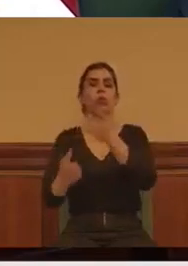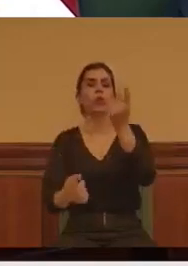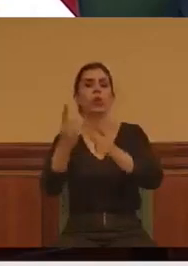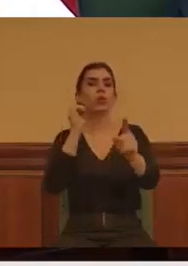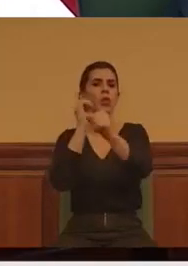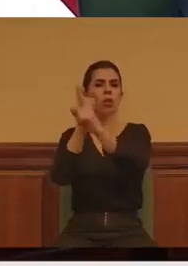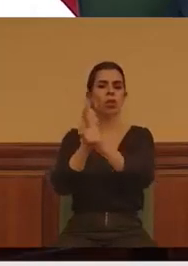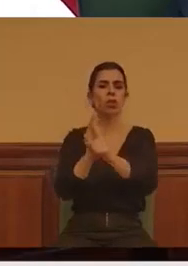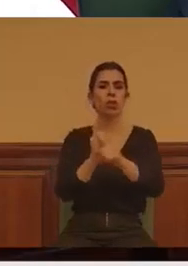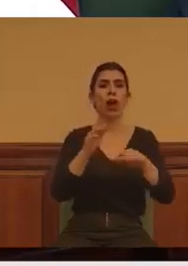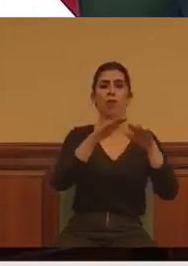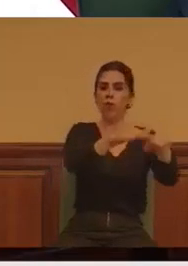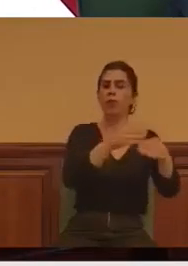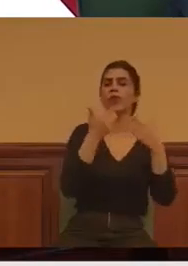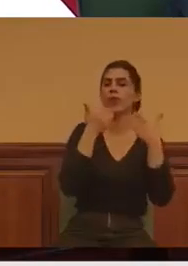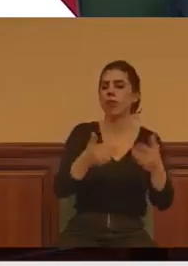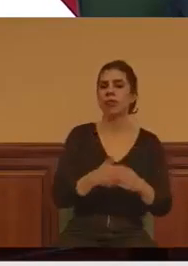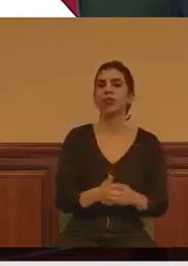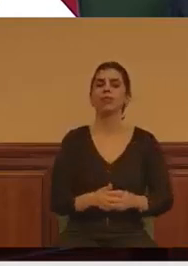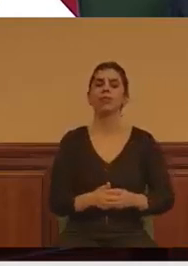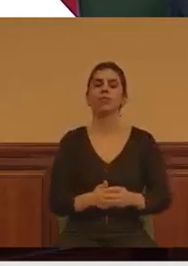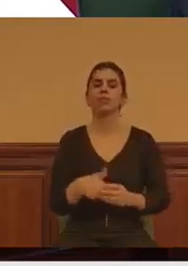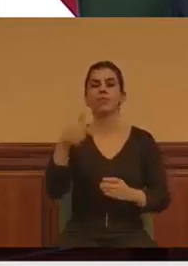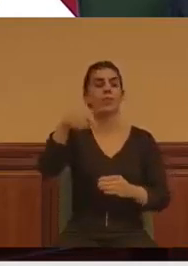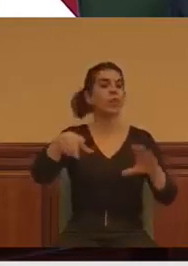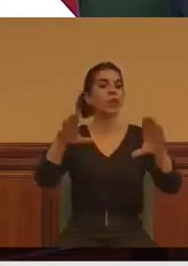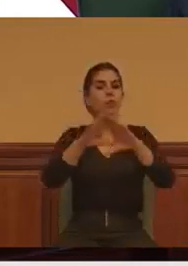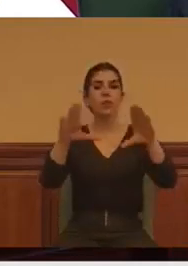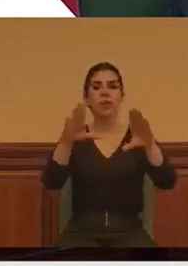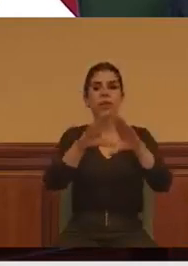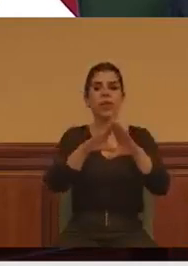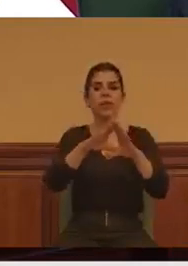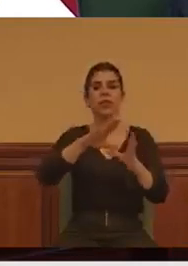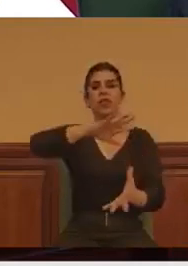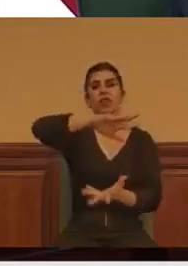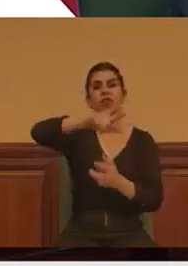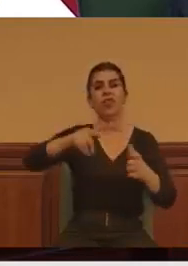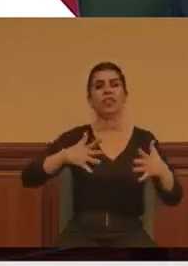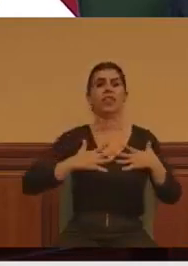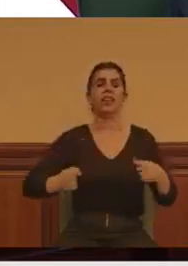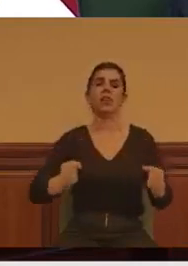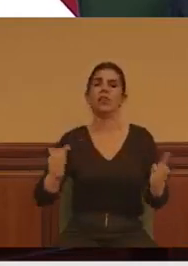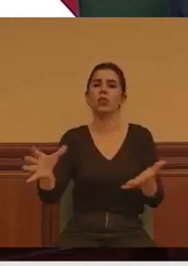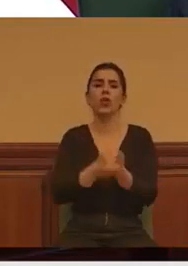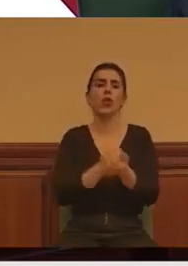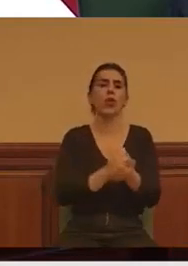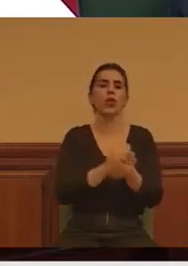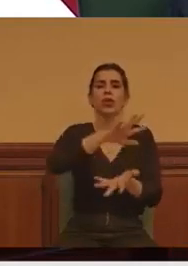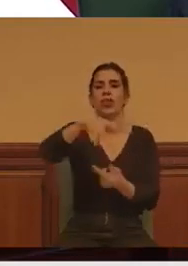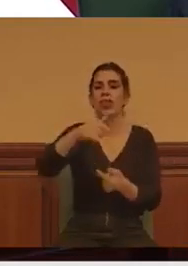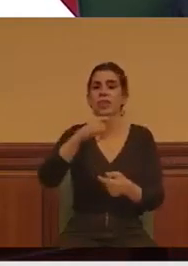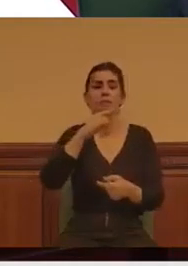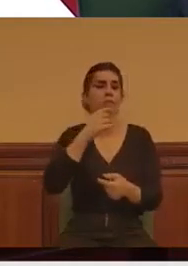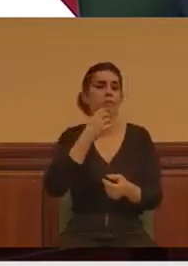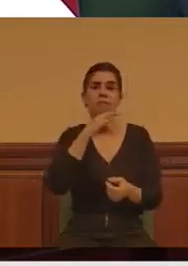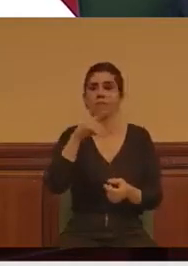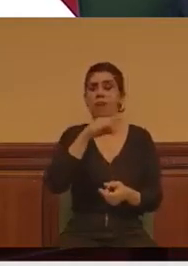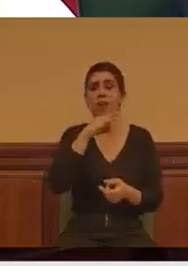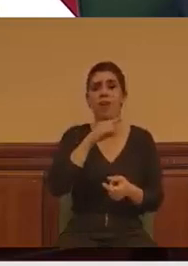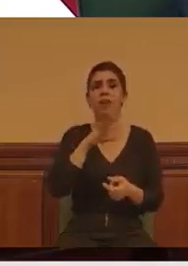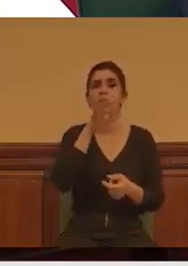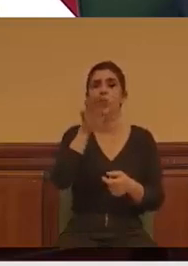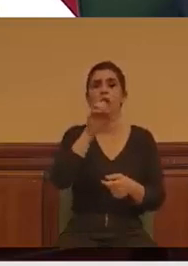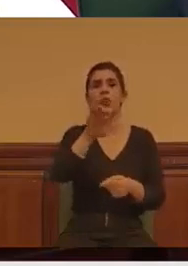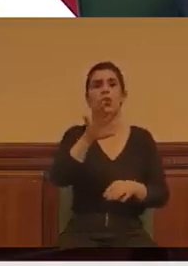Miren, en la Comunidad de Madrid todos son malas noticias en el ámbito sanitario. No solo siendo el 14%